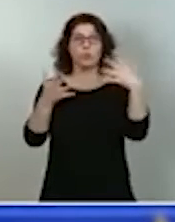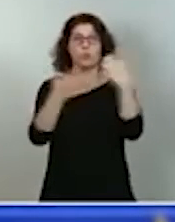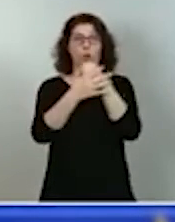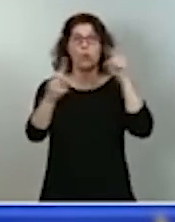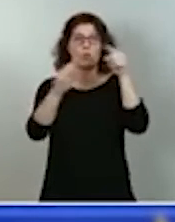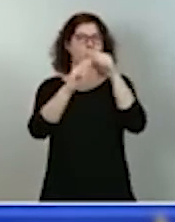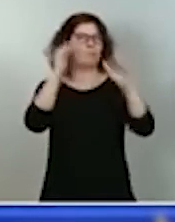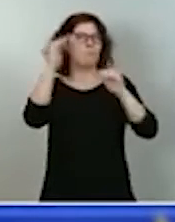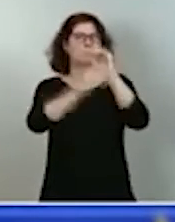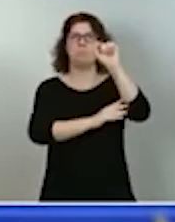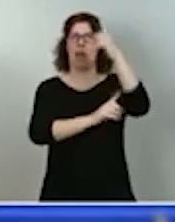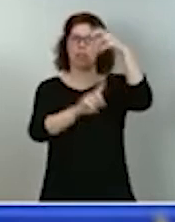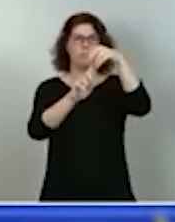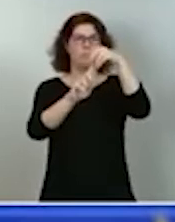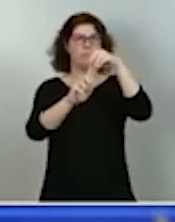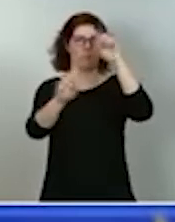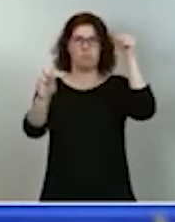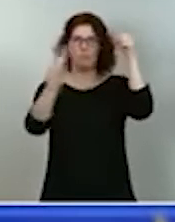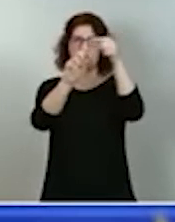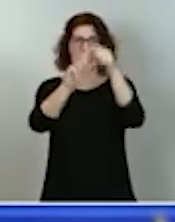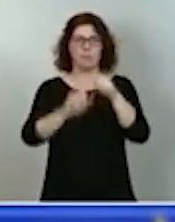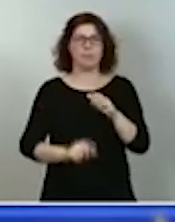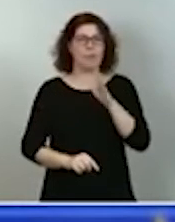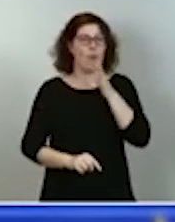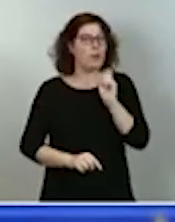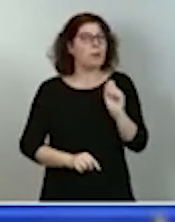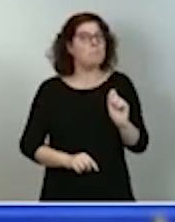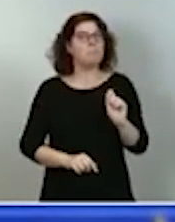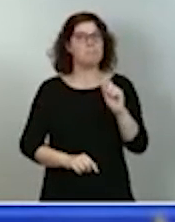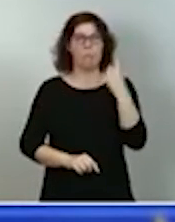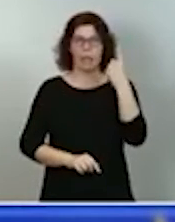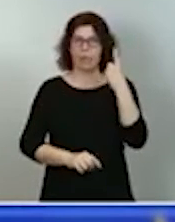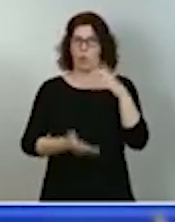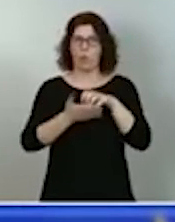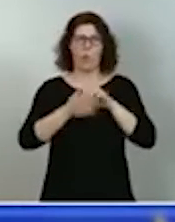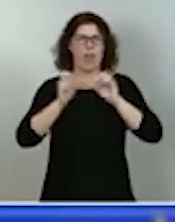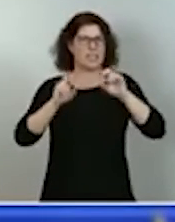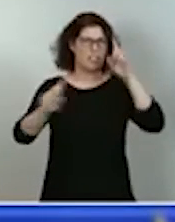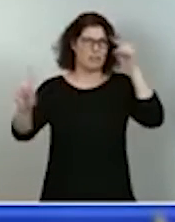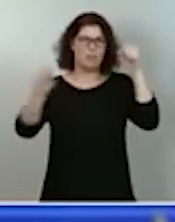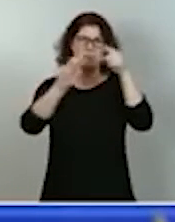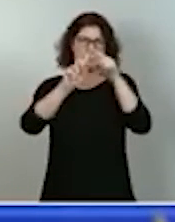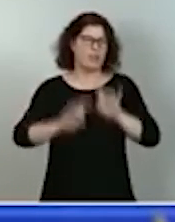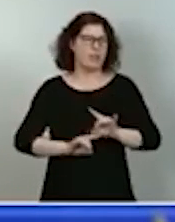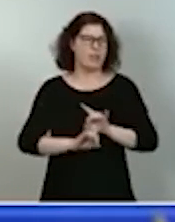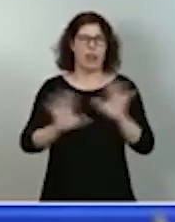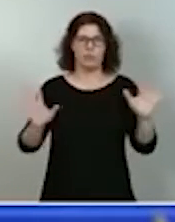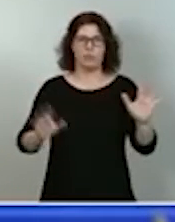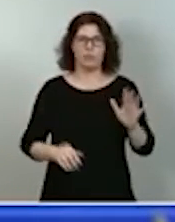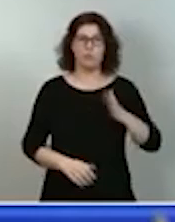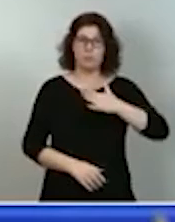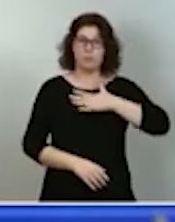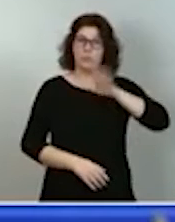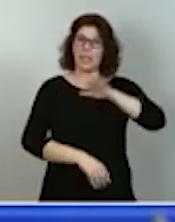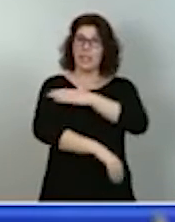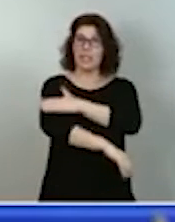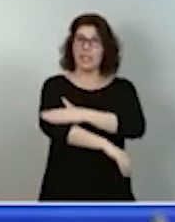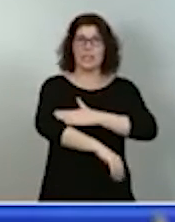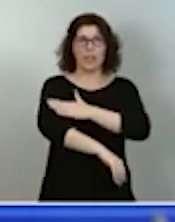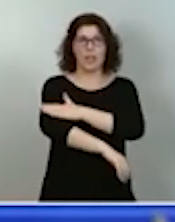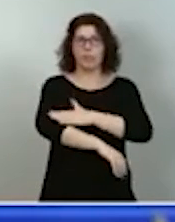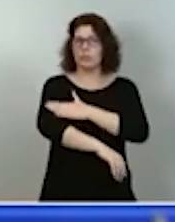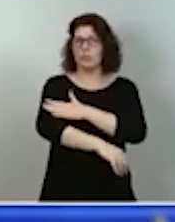más que nunca, sin ningún género de dudas. Es el Estado, en todos y en cada uno de sus niveles,